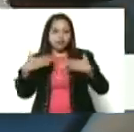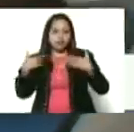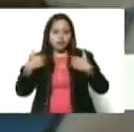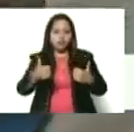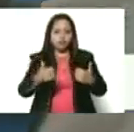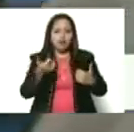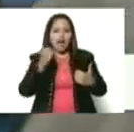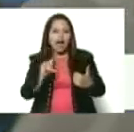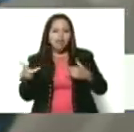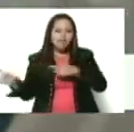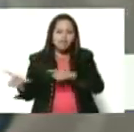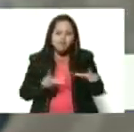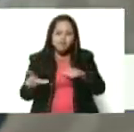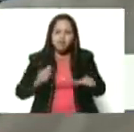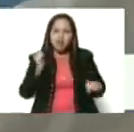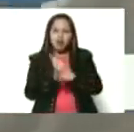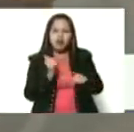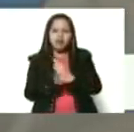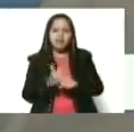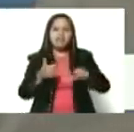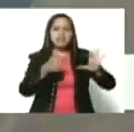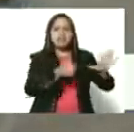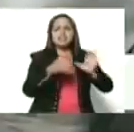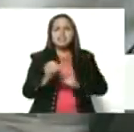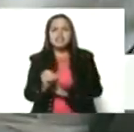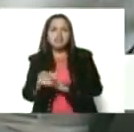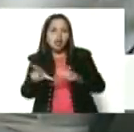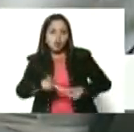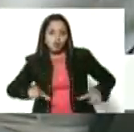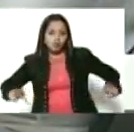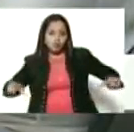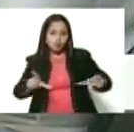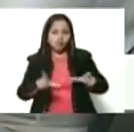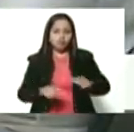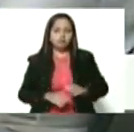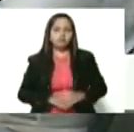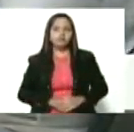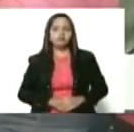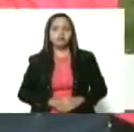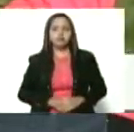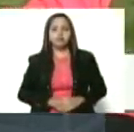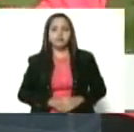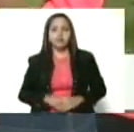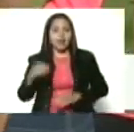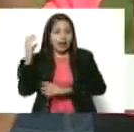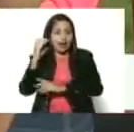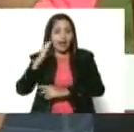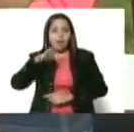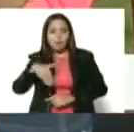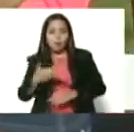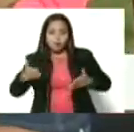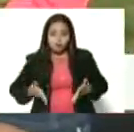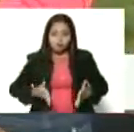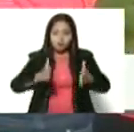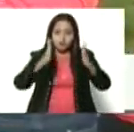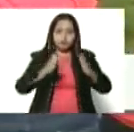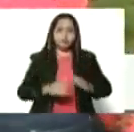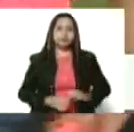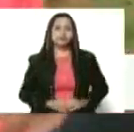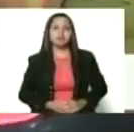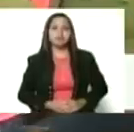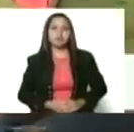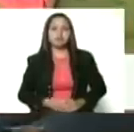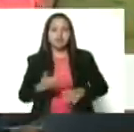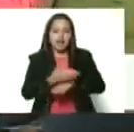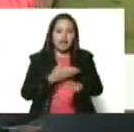está equipando 60 módulos, ¿verdad?, en la ciudad de Caracas para esta ruta, la vice... conversadito,